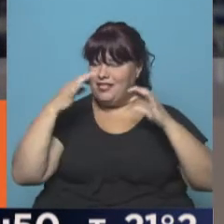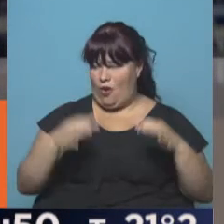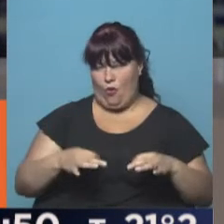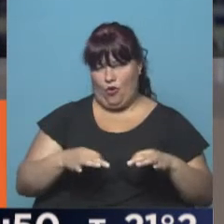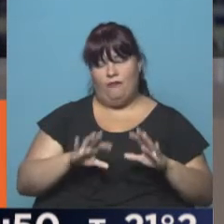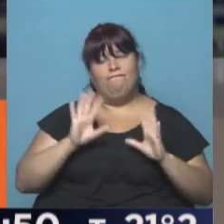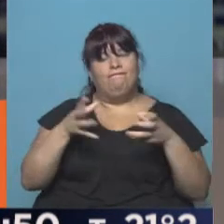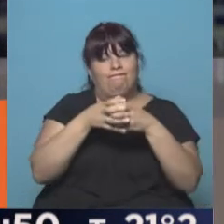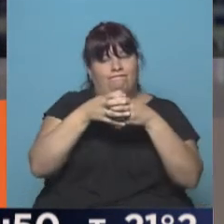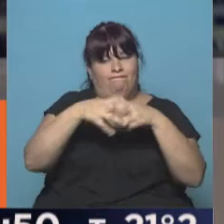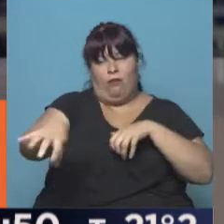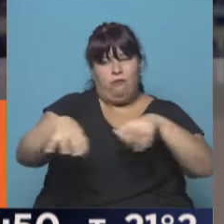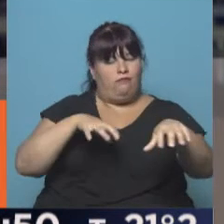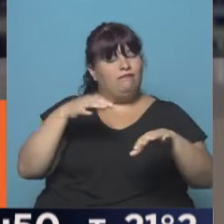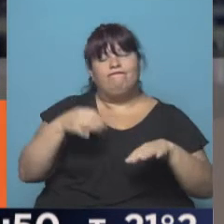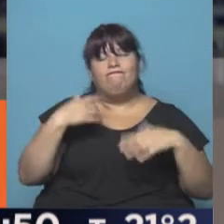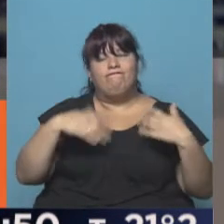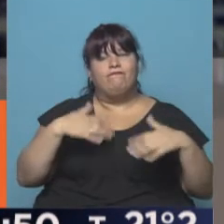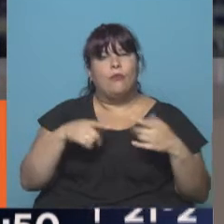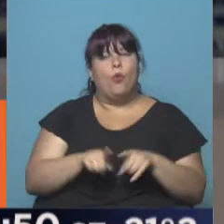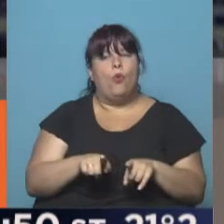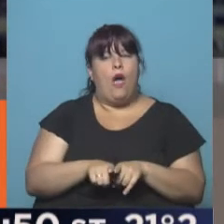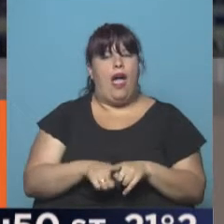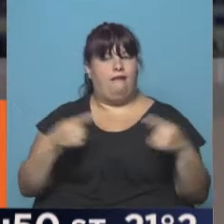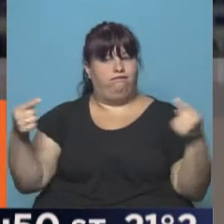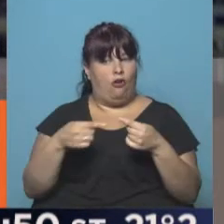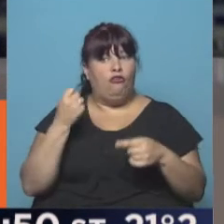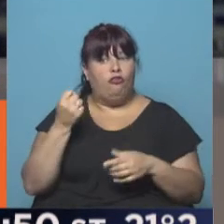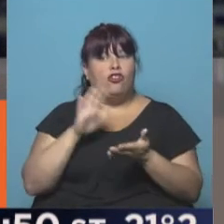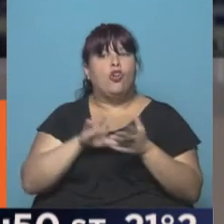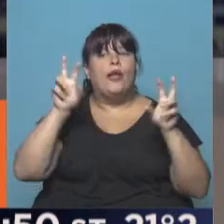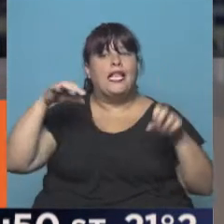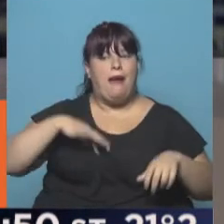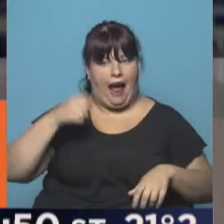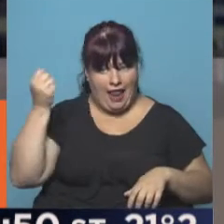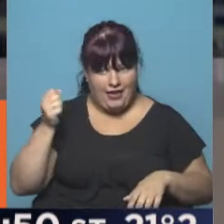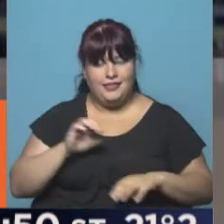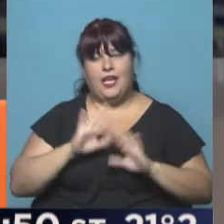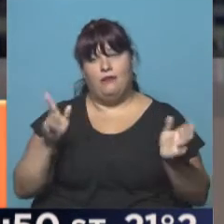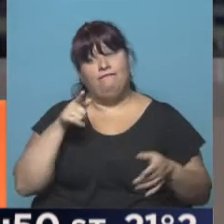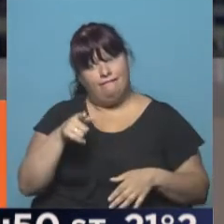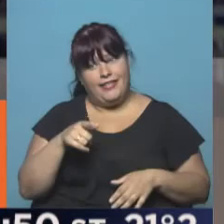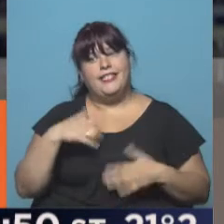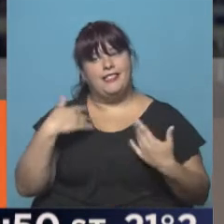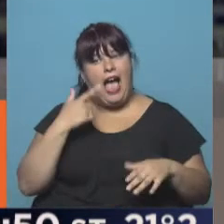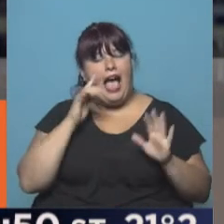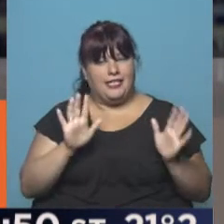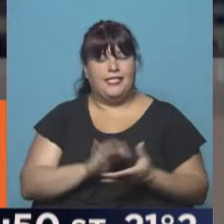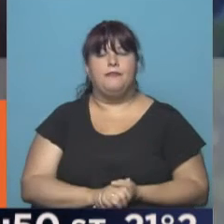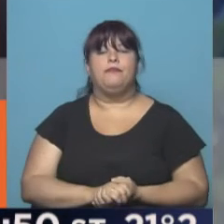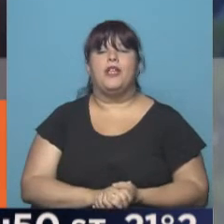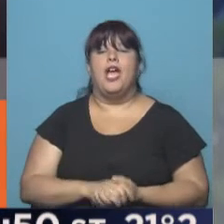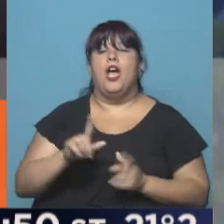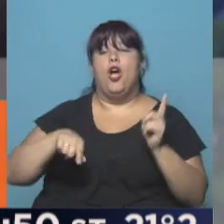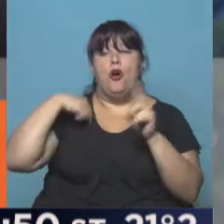desprendimientos, dejó, digamos, mucho, mucho, mucho enfrentamiento esto es el tema de ganancias, y por lo tanto eso lo veo así. En